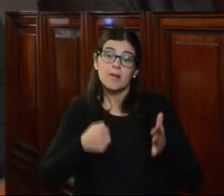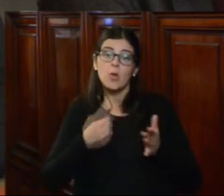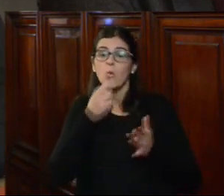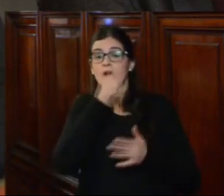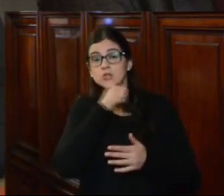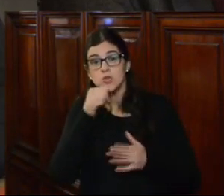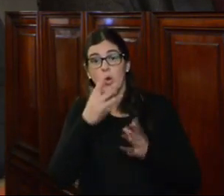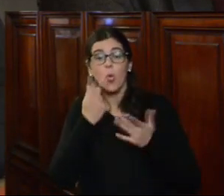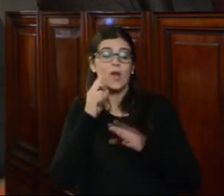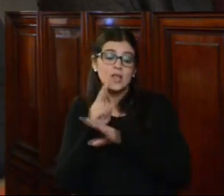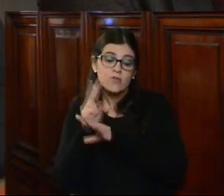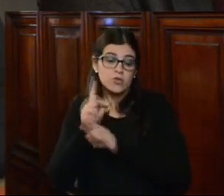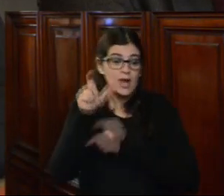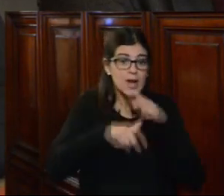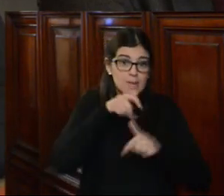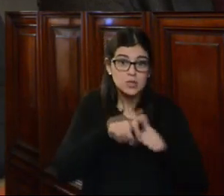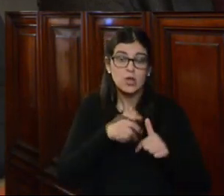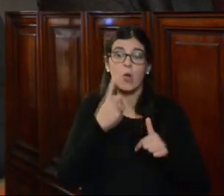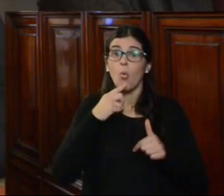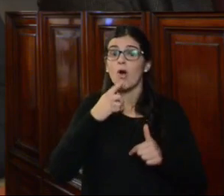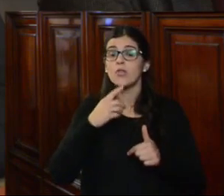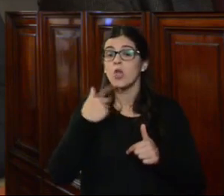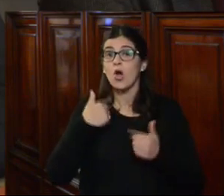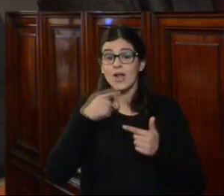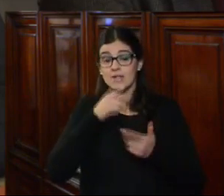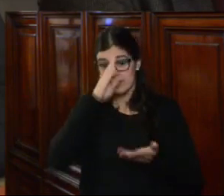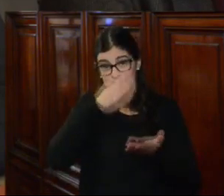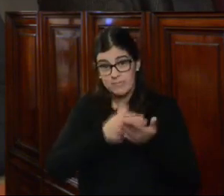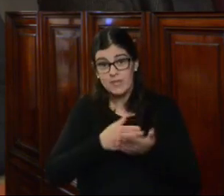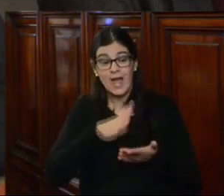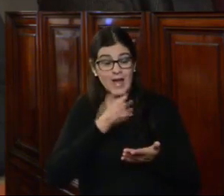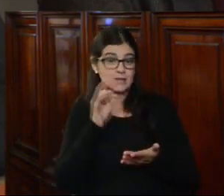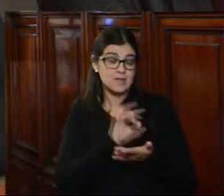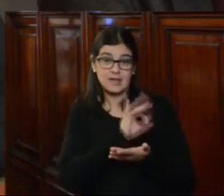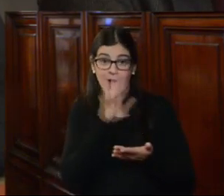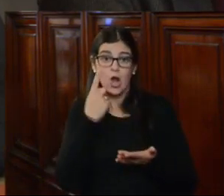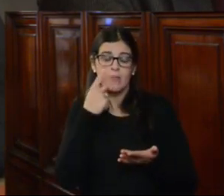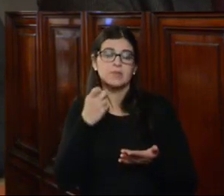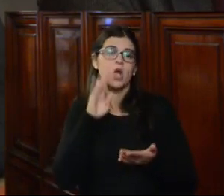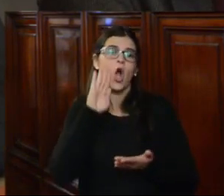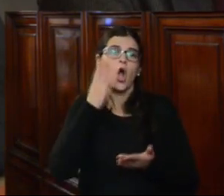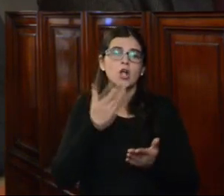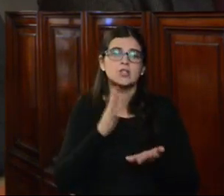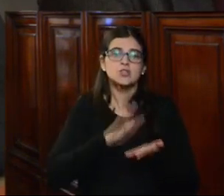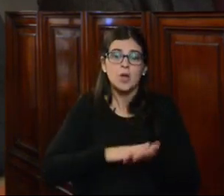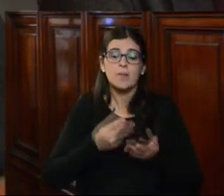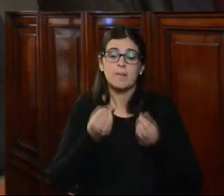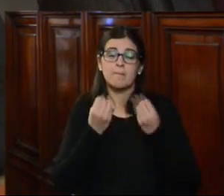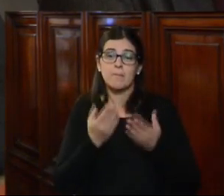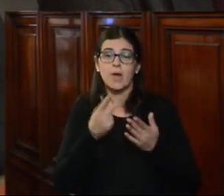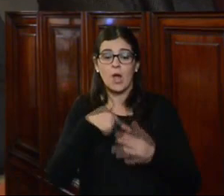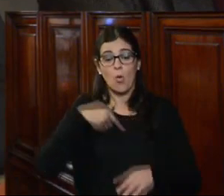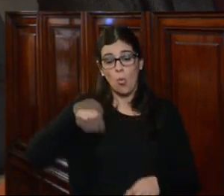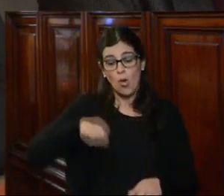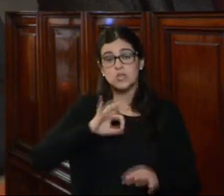resolución de una defensoría del pueblo cuando del texto del fallo se desprende claramente el desconocimiento por parte del